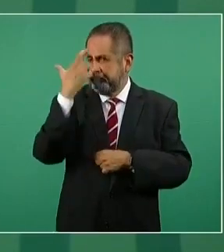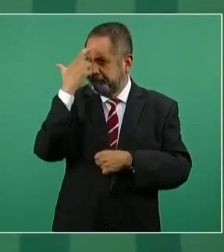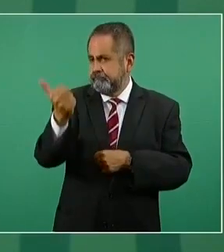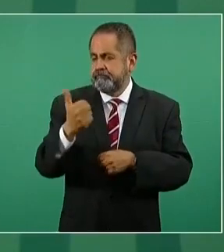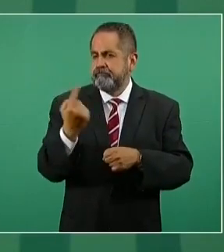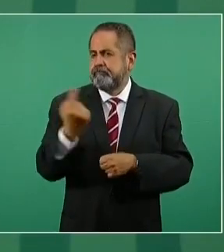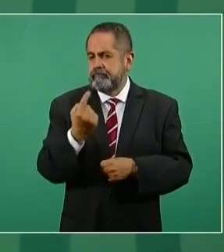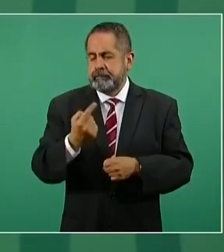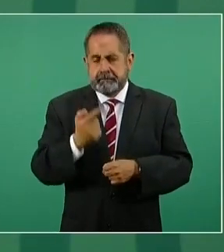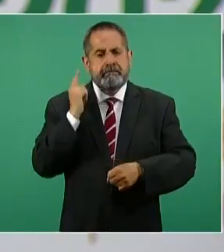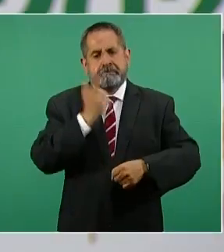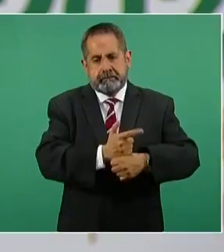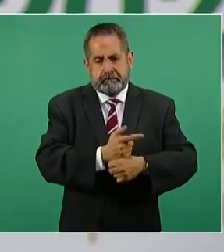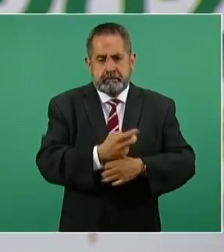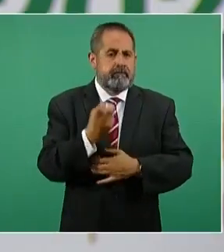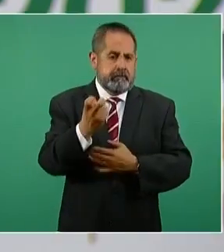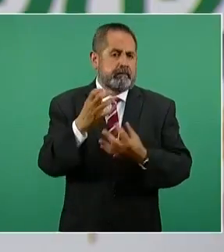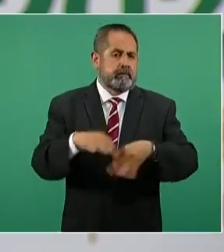Y segundo,